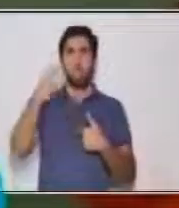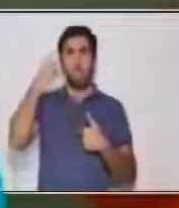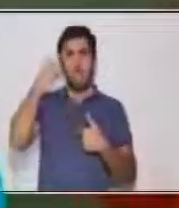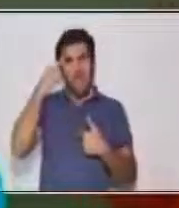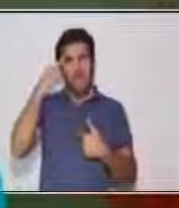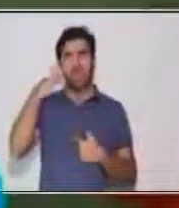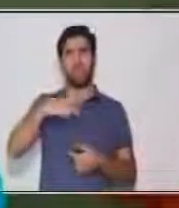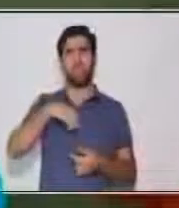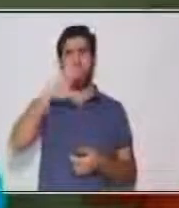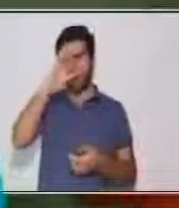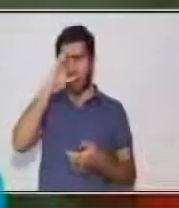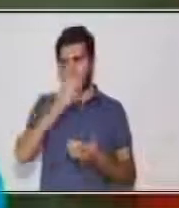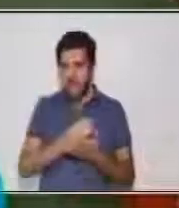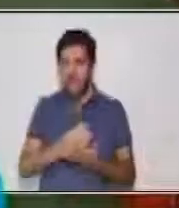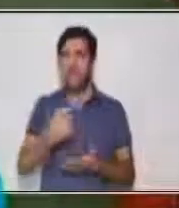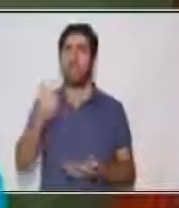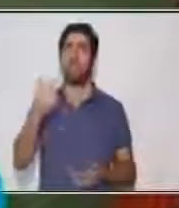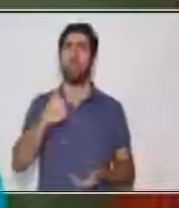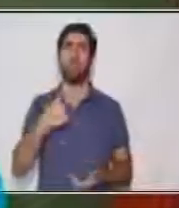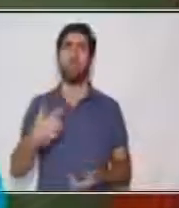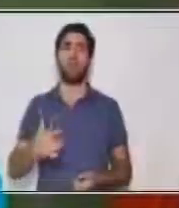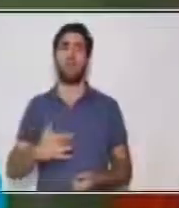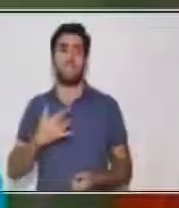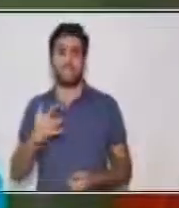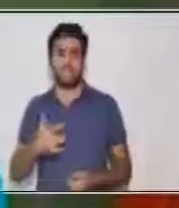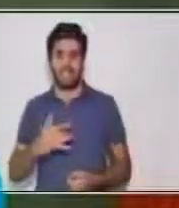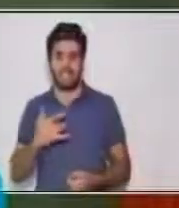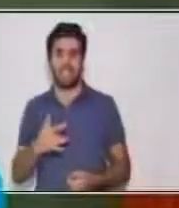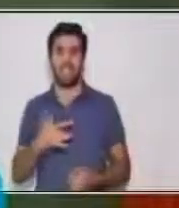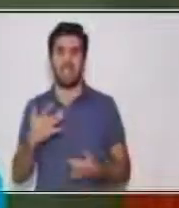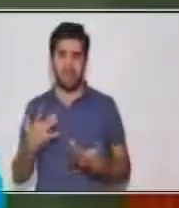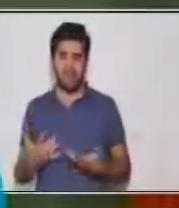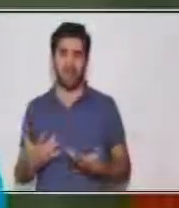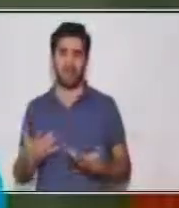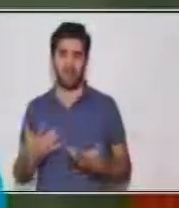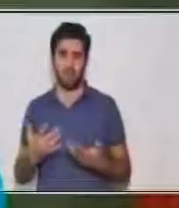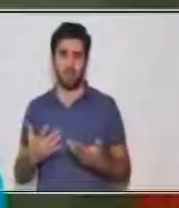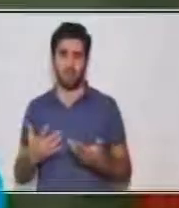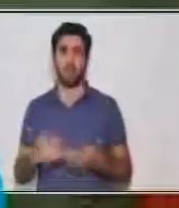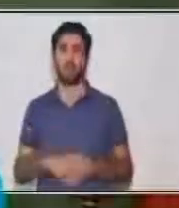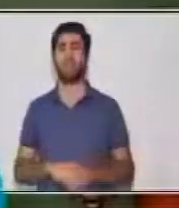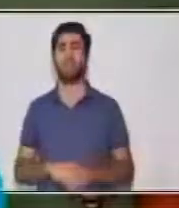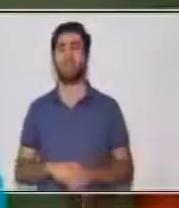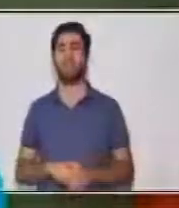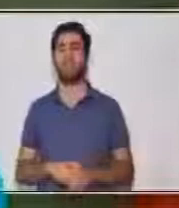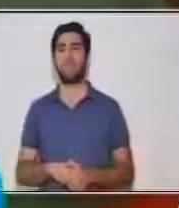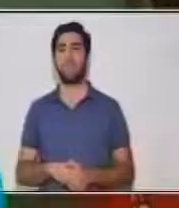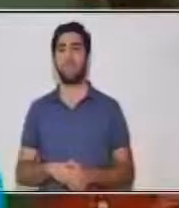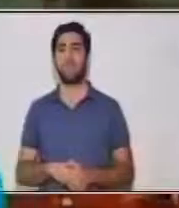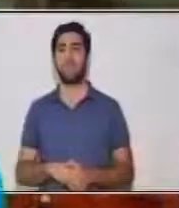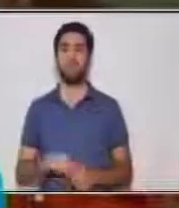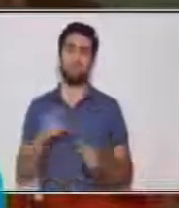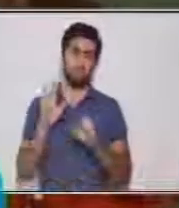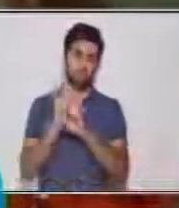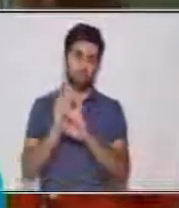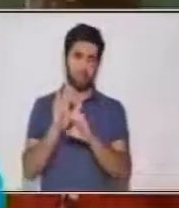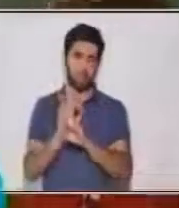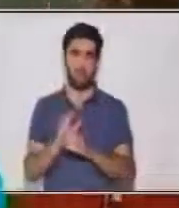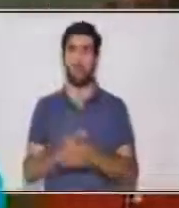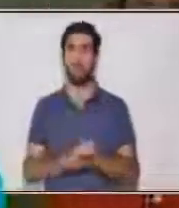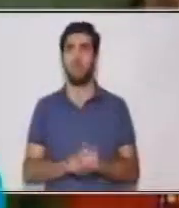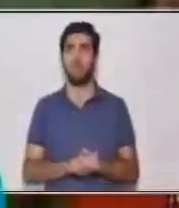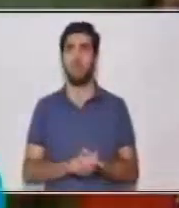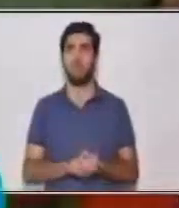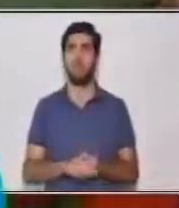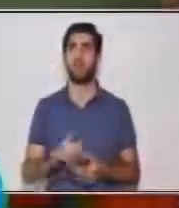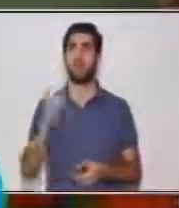pensamos, lo que sentimos, es una opinión. Es todo lo que sentimos o pensamos acerca de algo. Ejemplo, estamos en